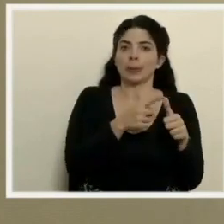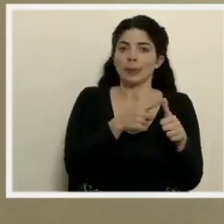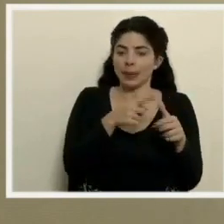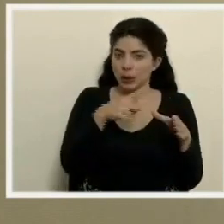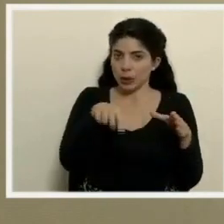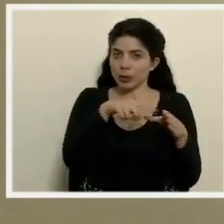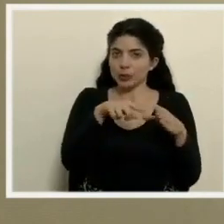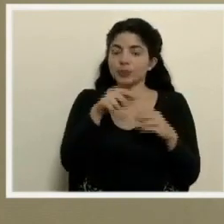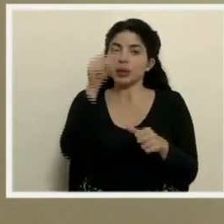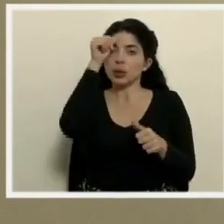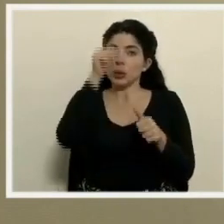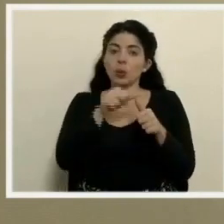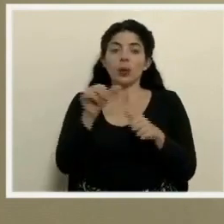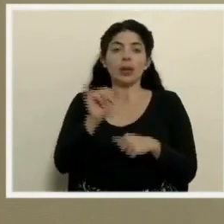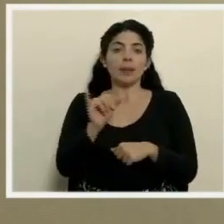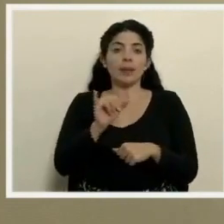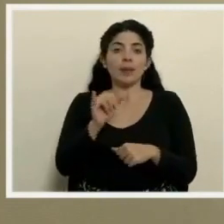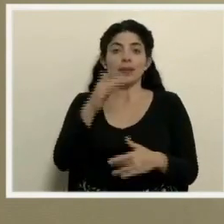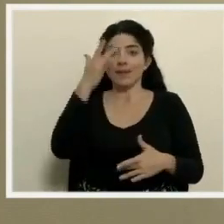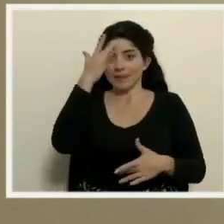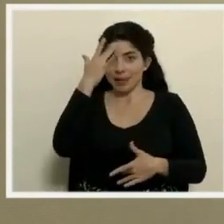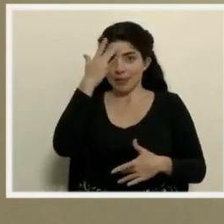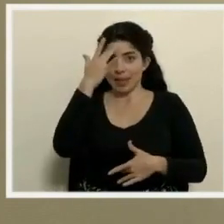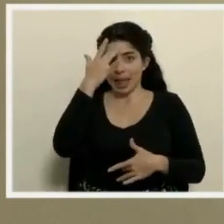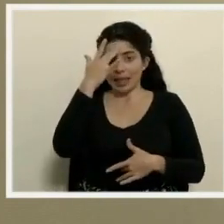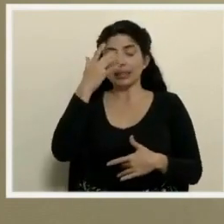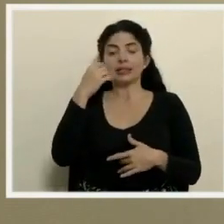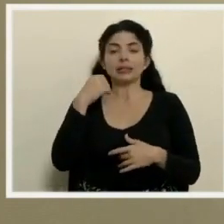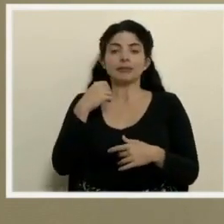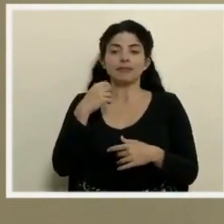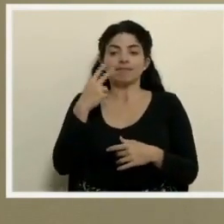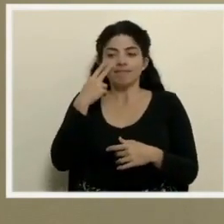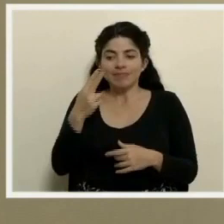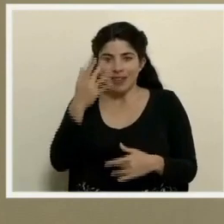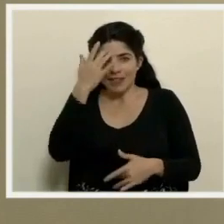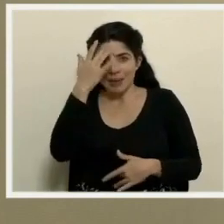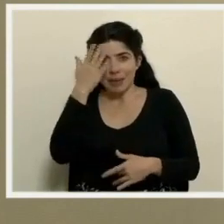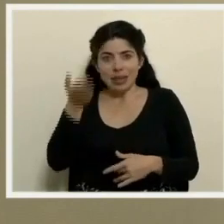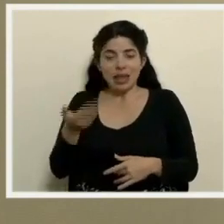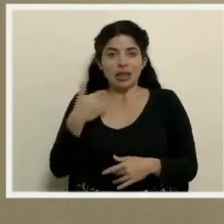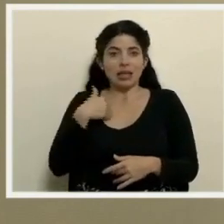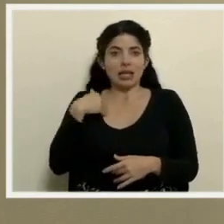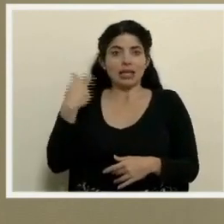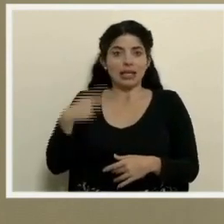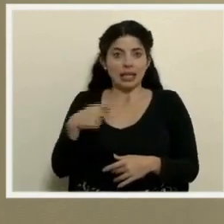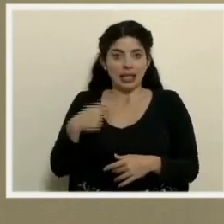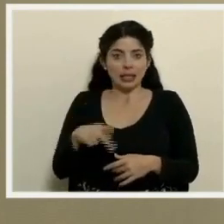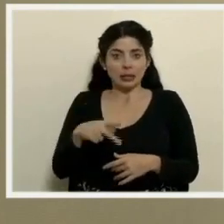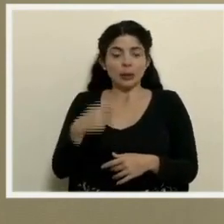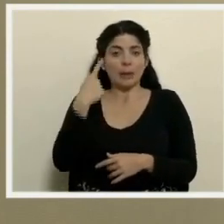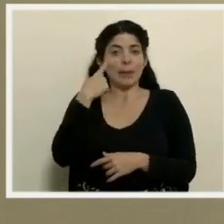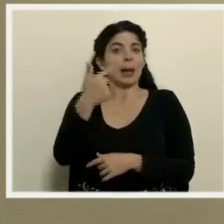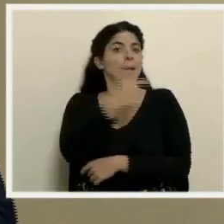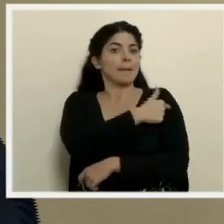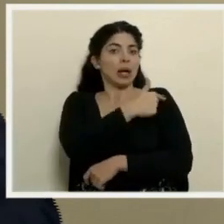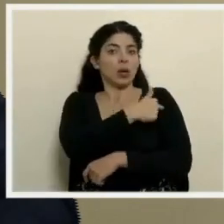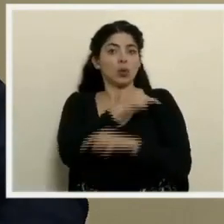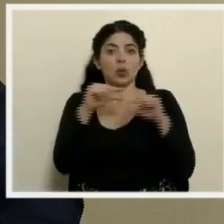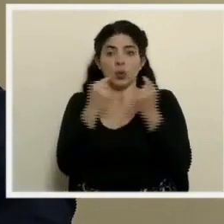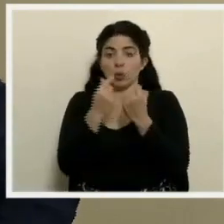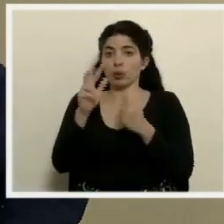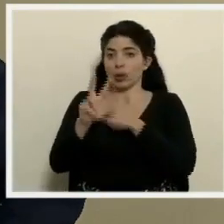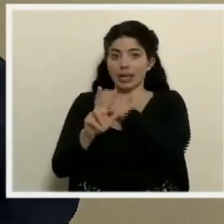Recordar también que las enfermedades de fondo que se consideran factores de riesgo para vacunar al grupo 3,